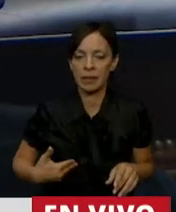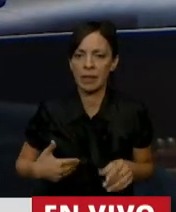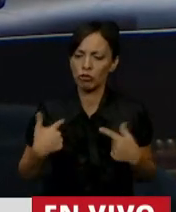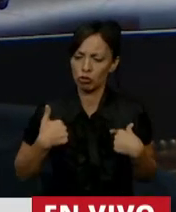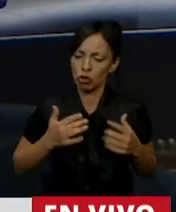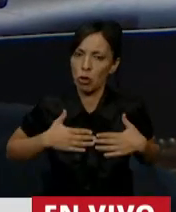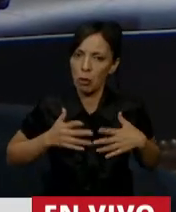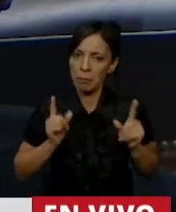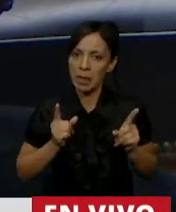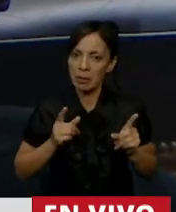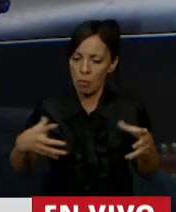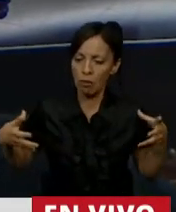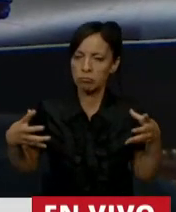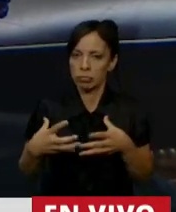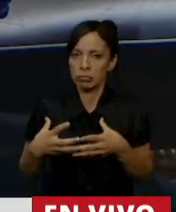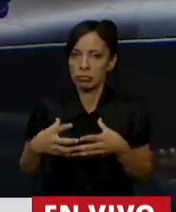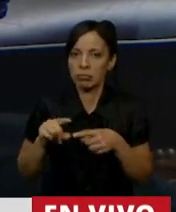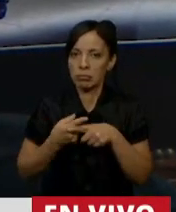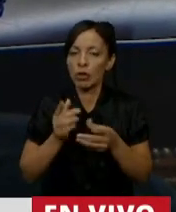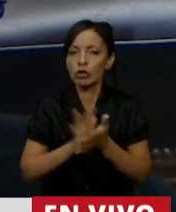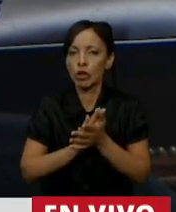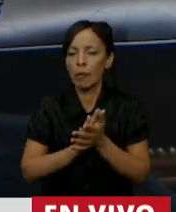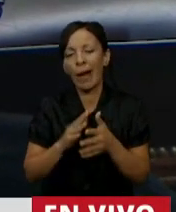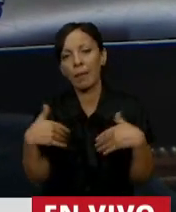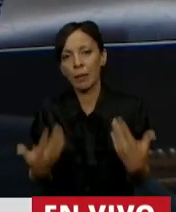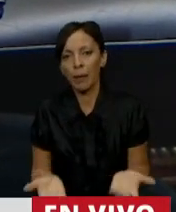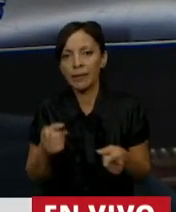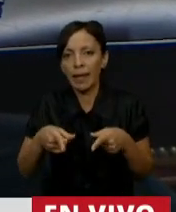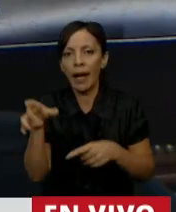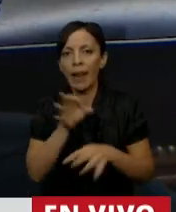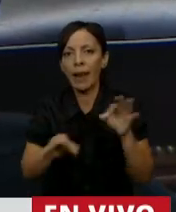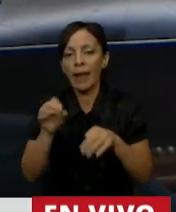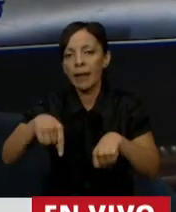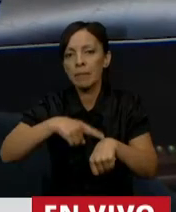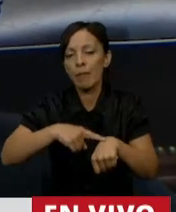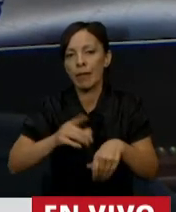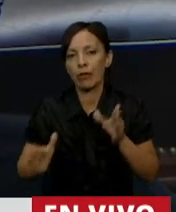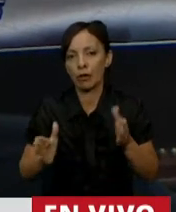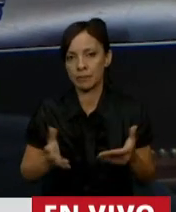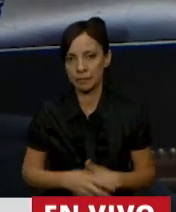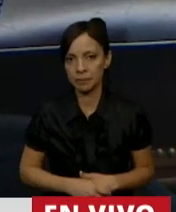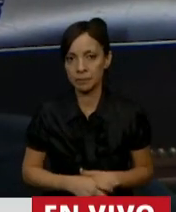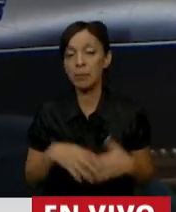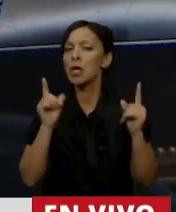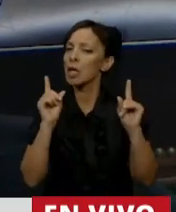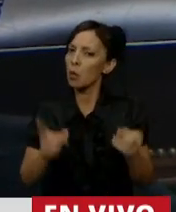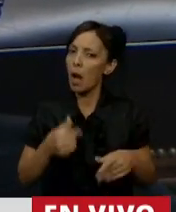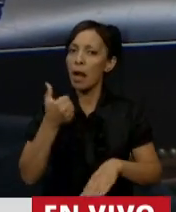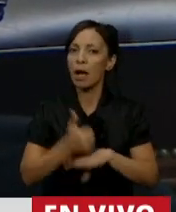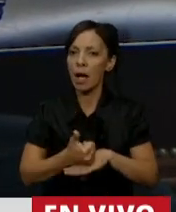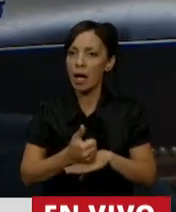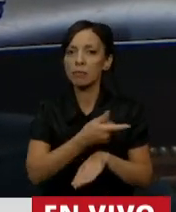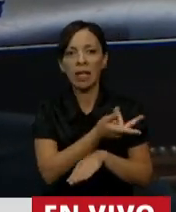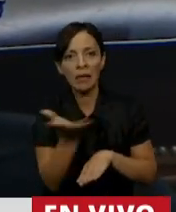declaraciones de mi bancada respecto al oportunismo del tratamiento de esta ley en este momento. Pero acá estamos, hubo quórum,